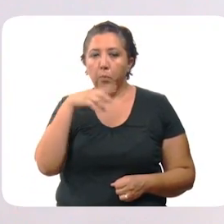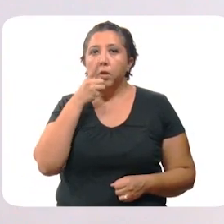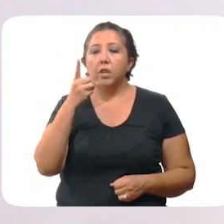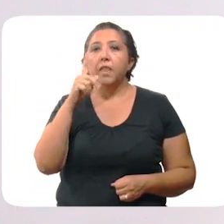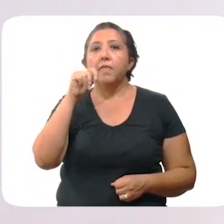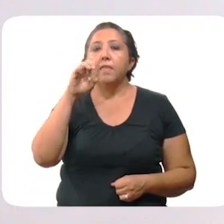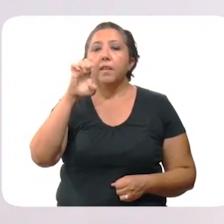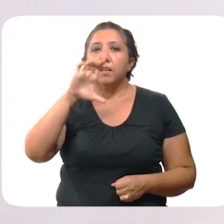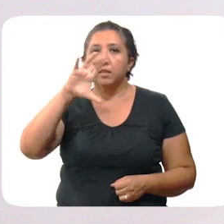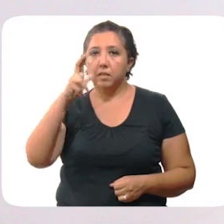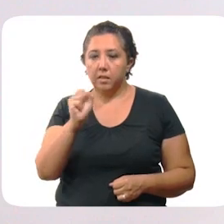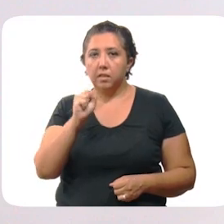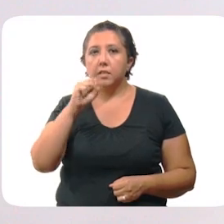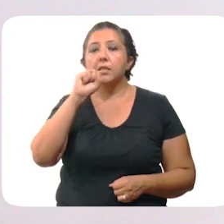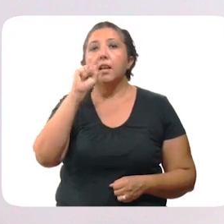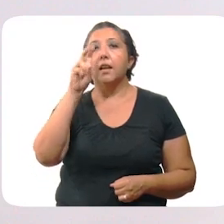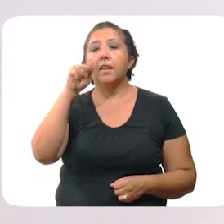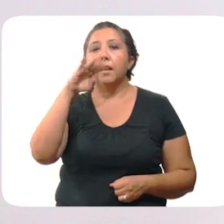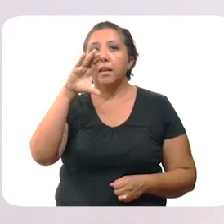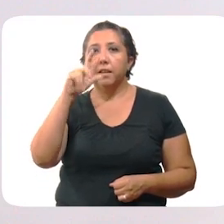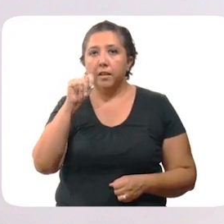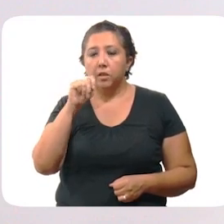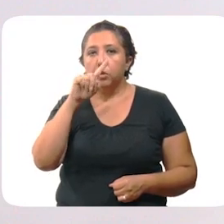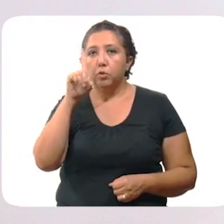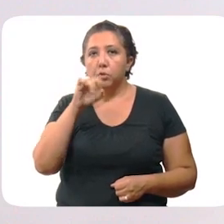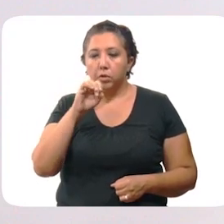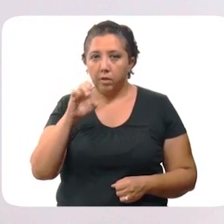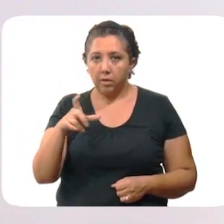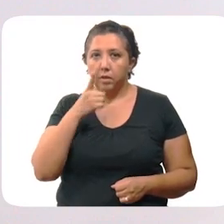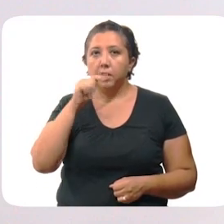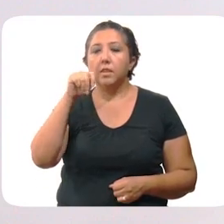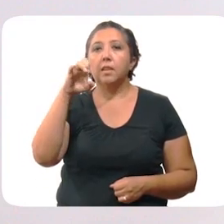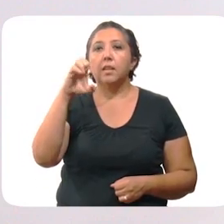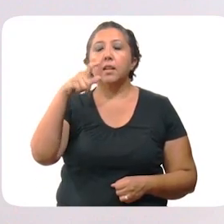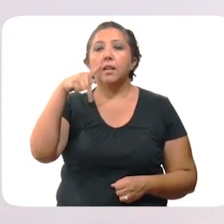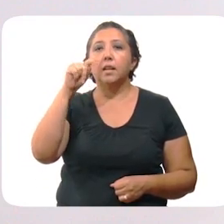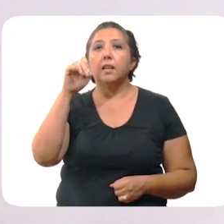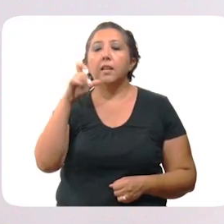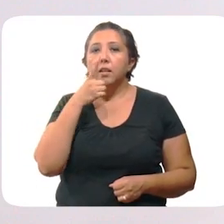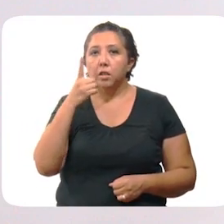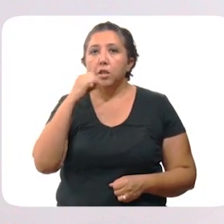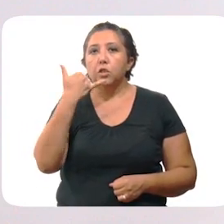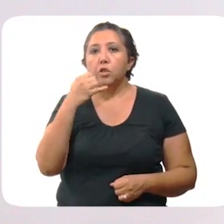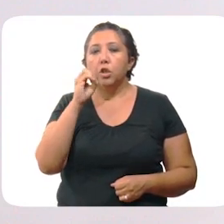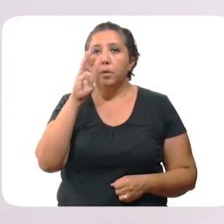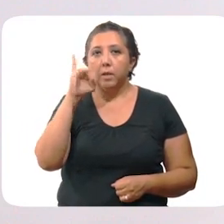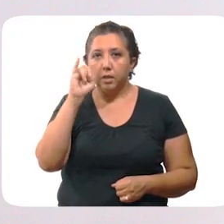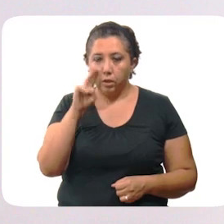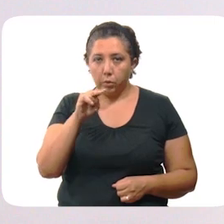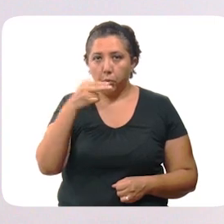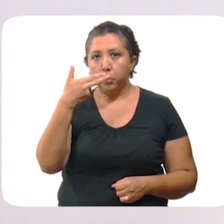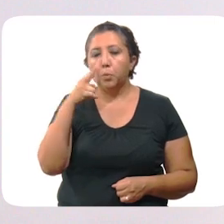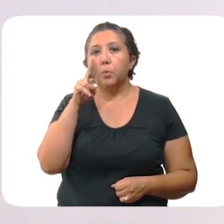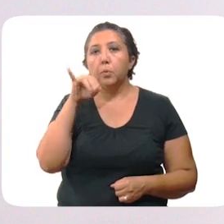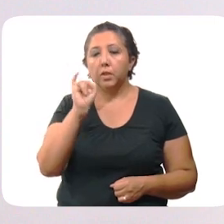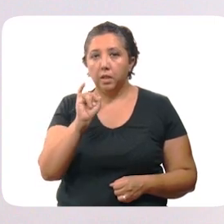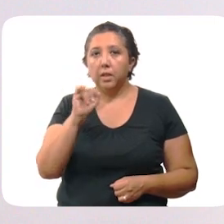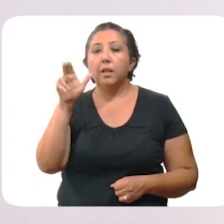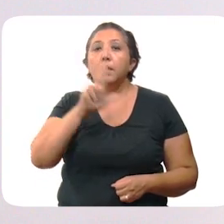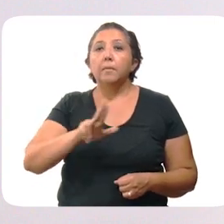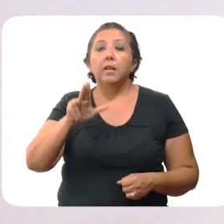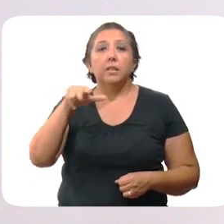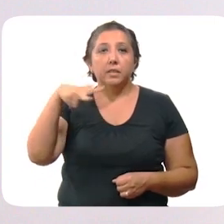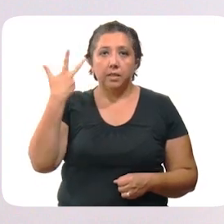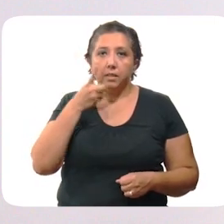Ixil, Talchac Pueblo, Sanacat, Sutsal, Silam de Bravo, Tecantó, Tecal de Venegas, Yovain y Jují. El martes